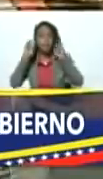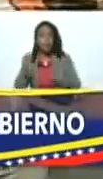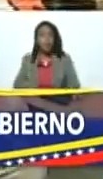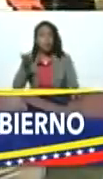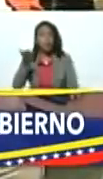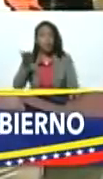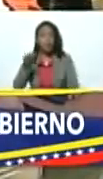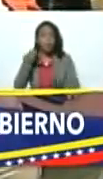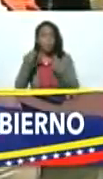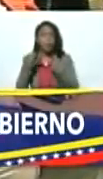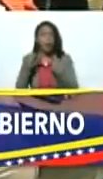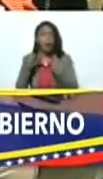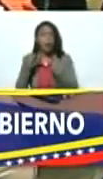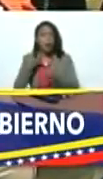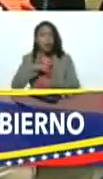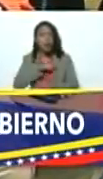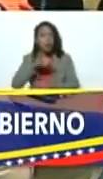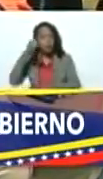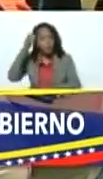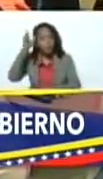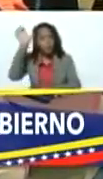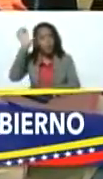para nuestro país